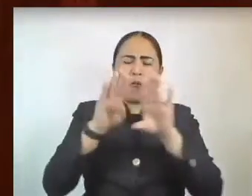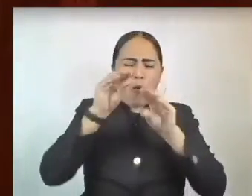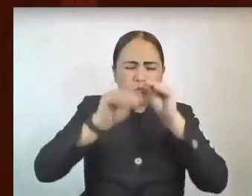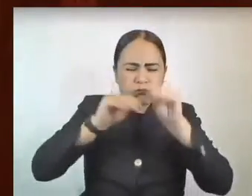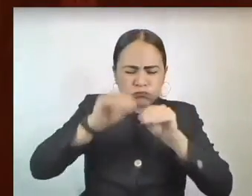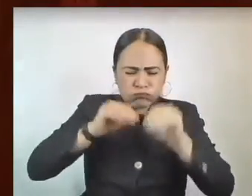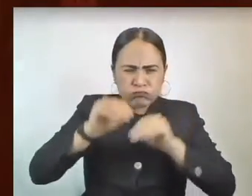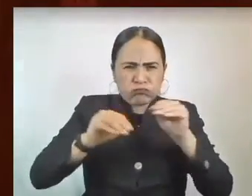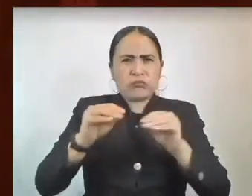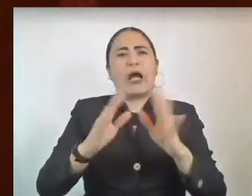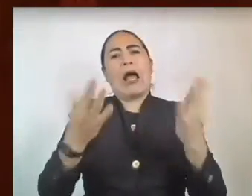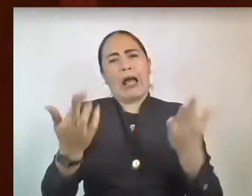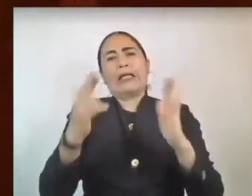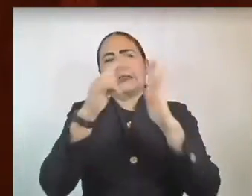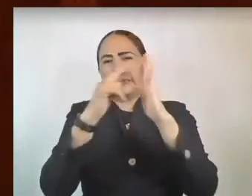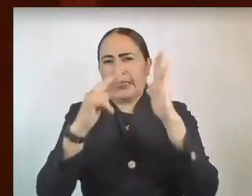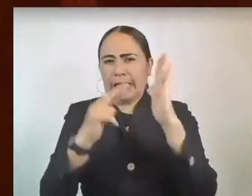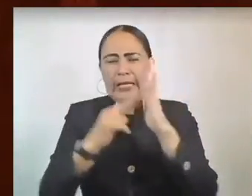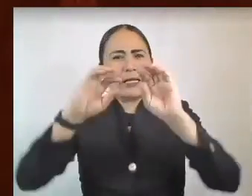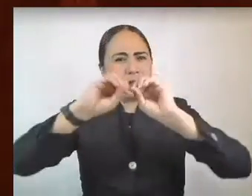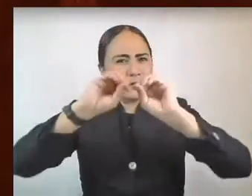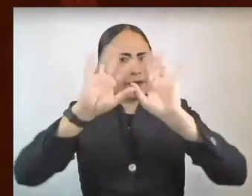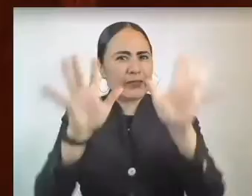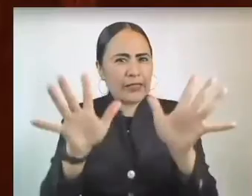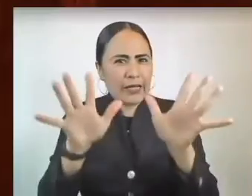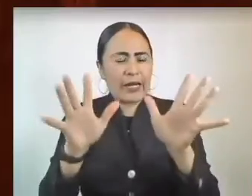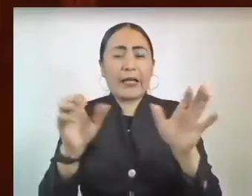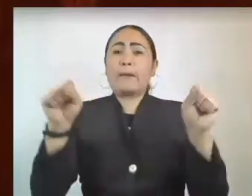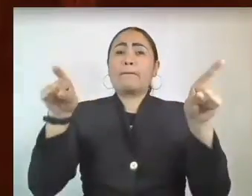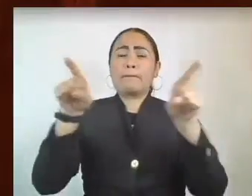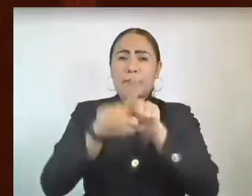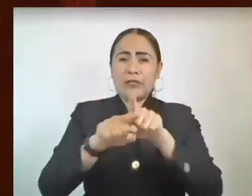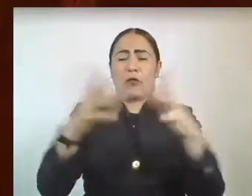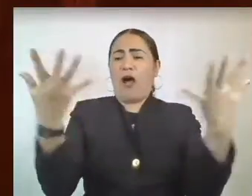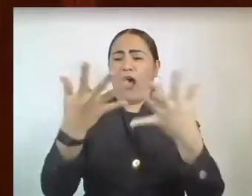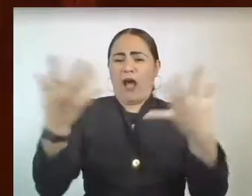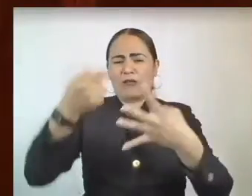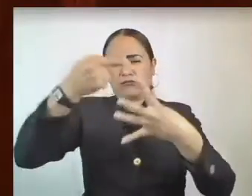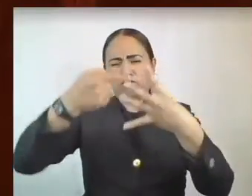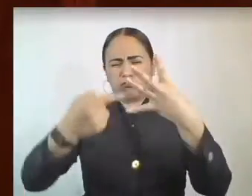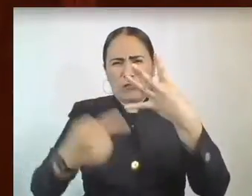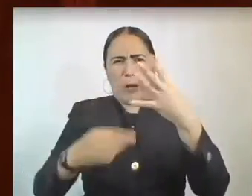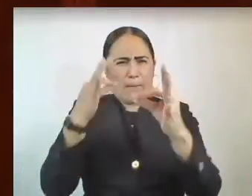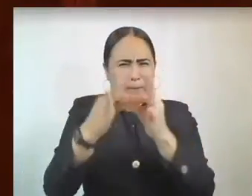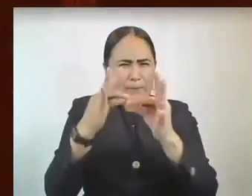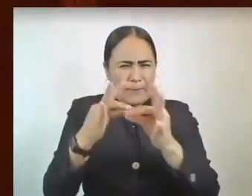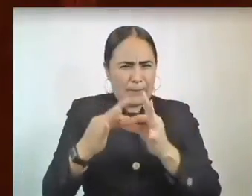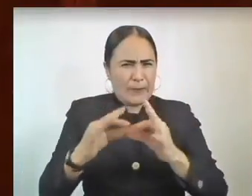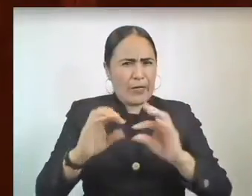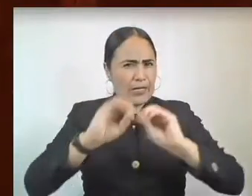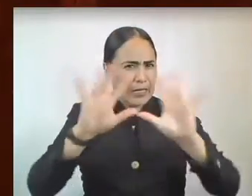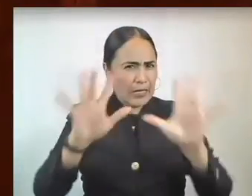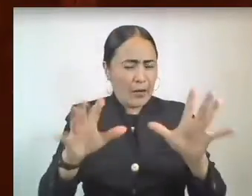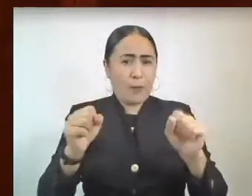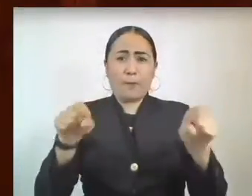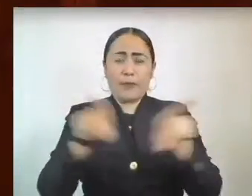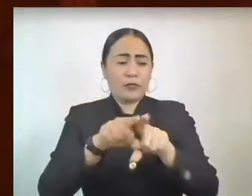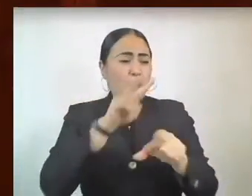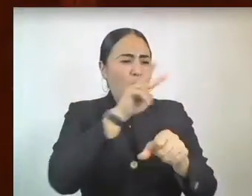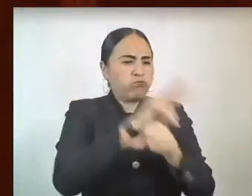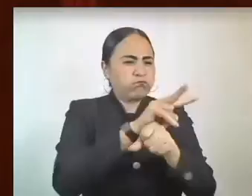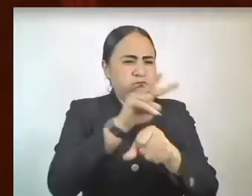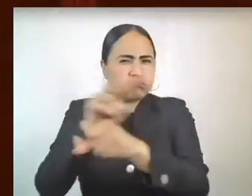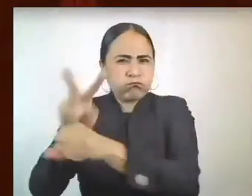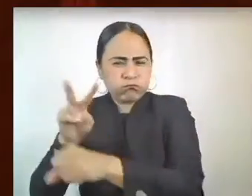claras, deben ser ejecutados de manera transparente y deben ser fiscalizados para que se cumpla